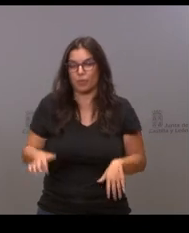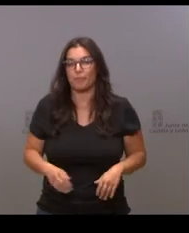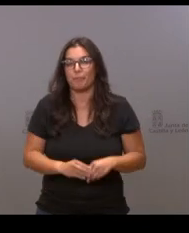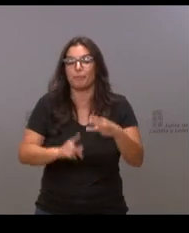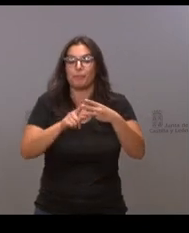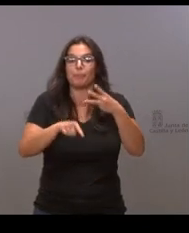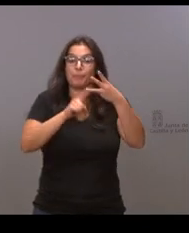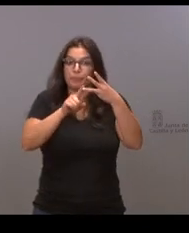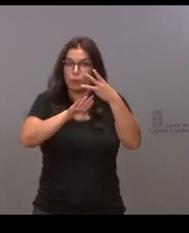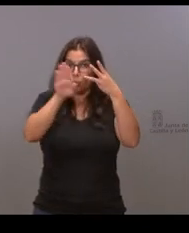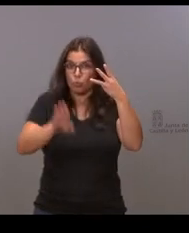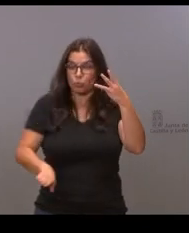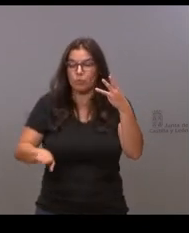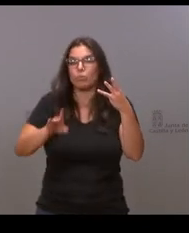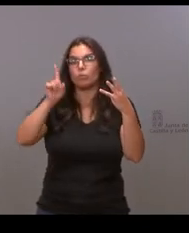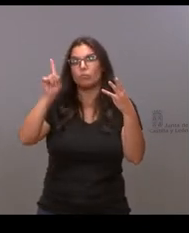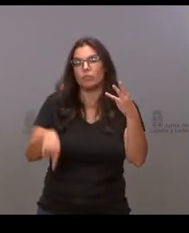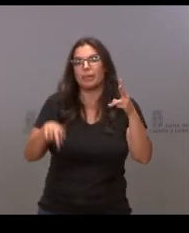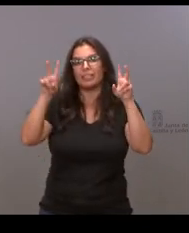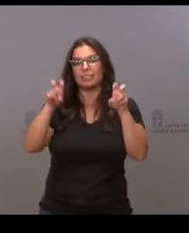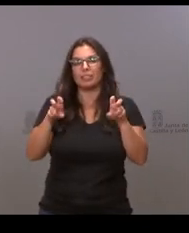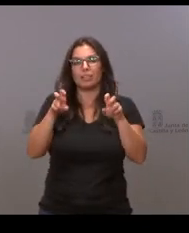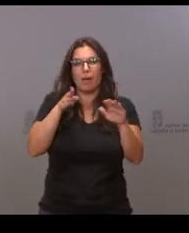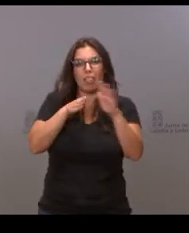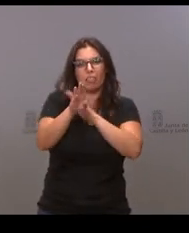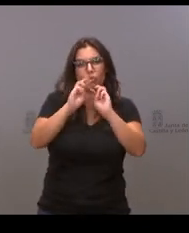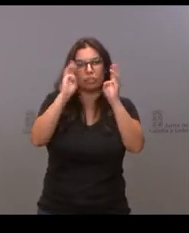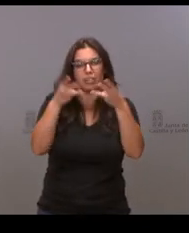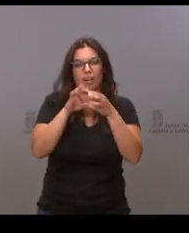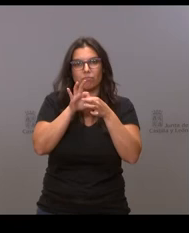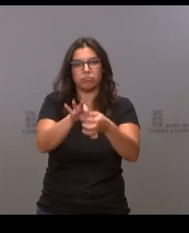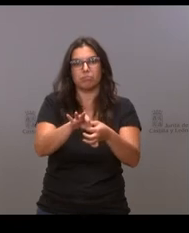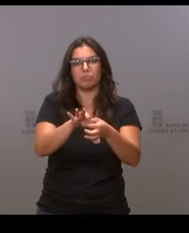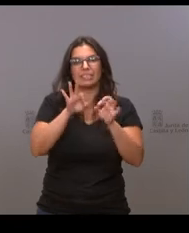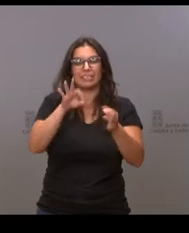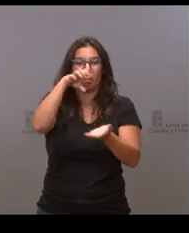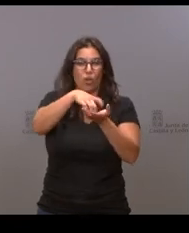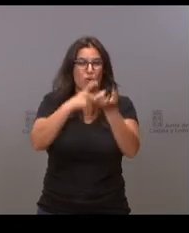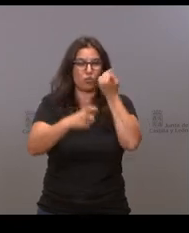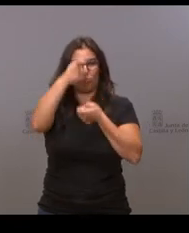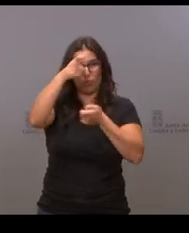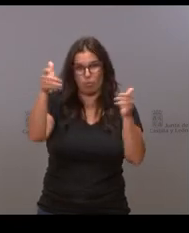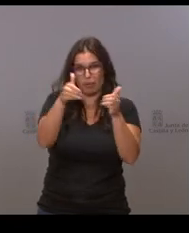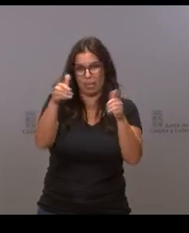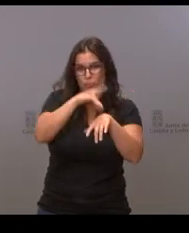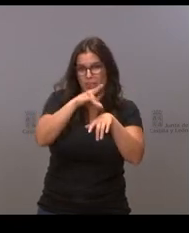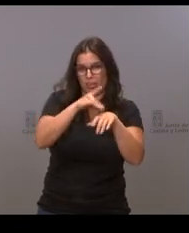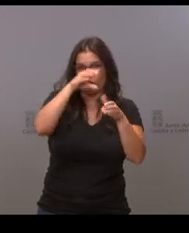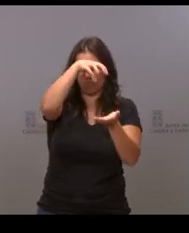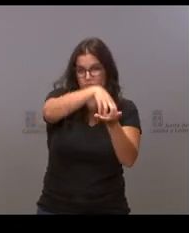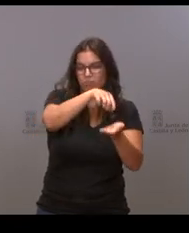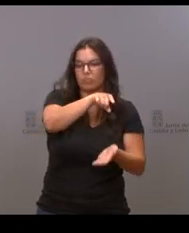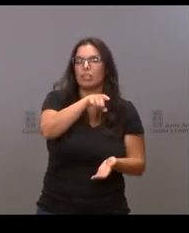por último también respecto a la conectividad sobre todo vinculada a los consultorios rurales no sé si hay alguna